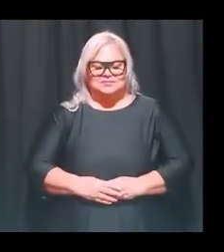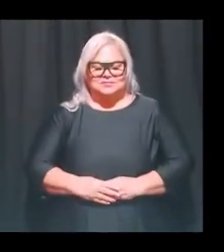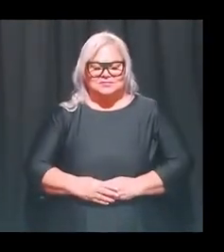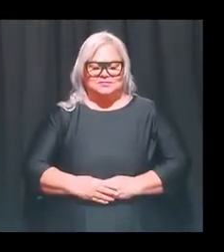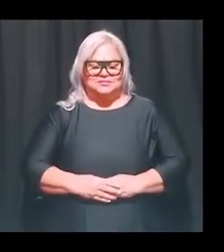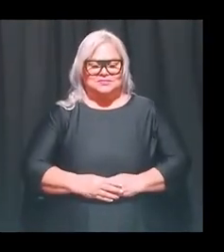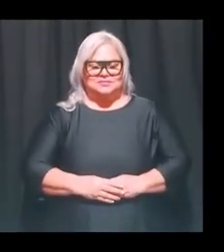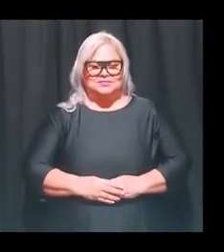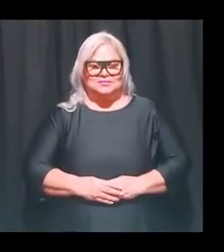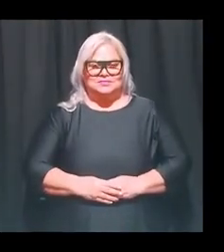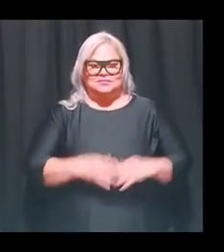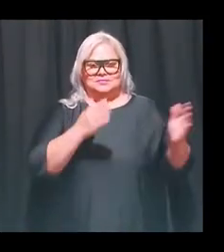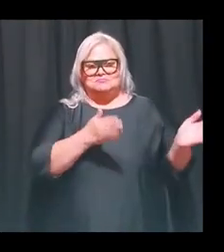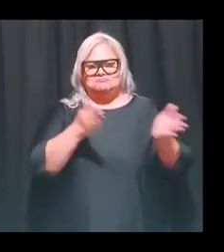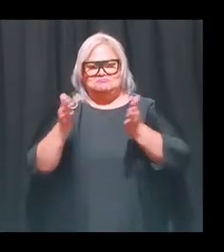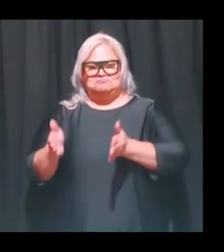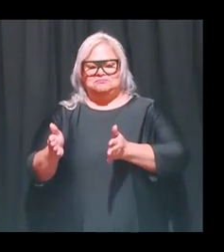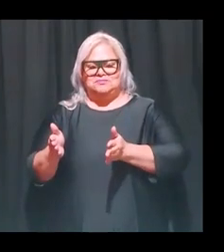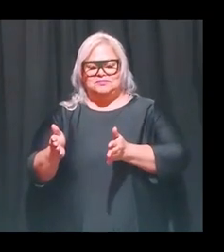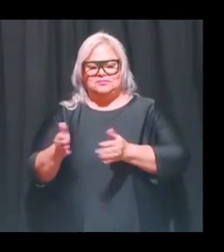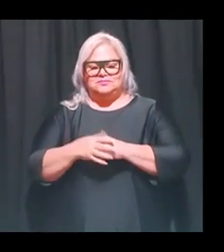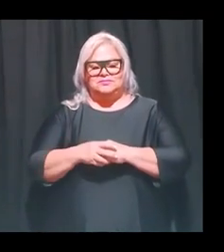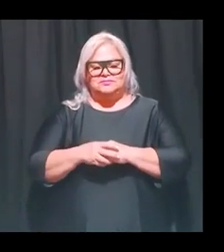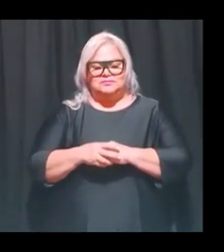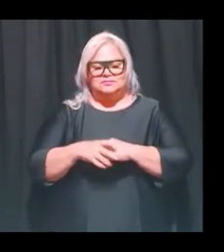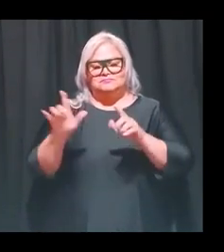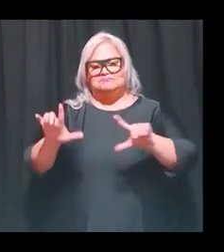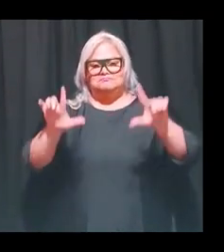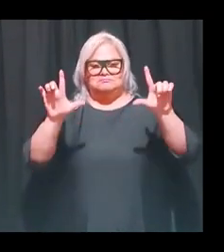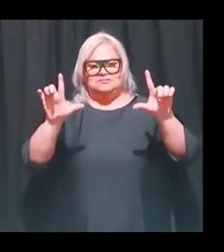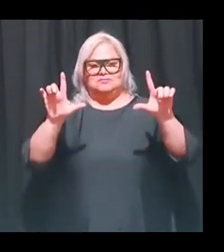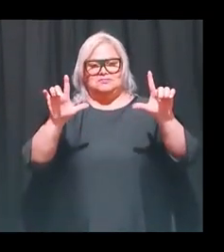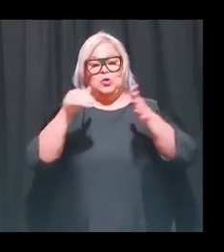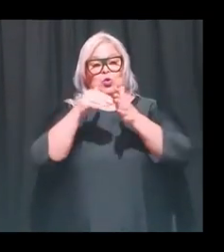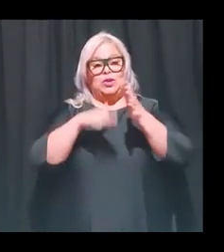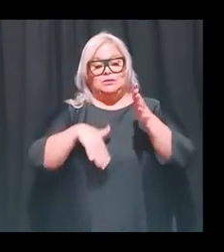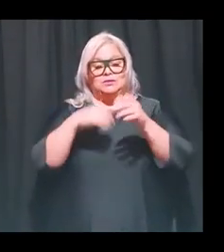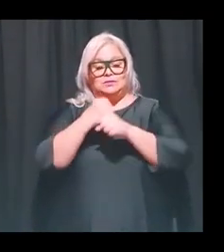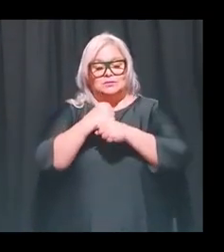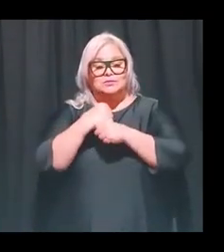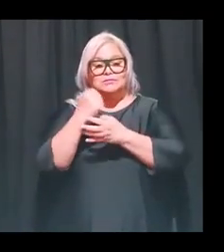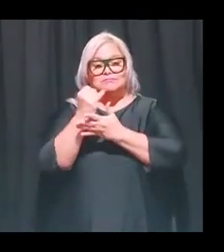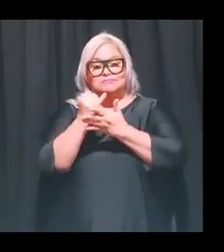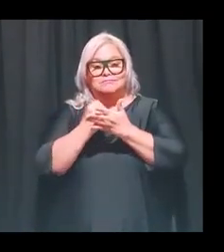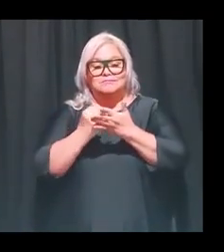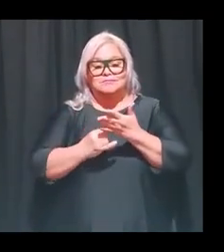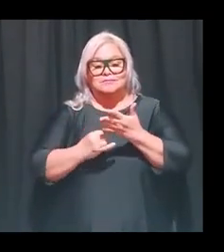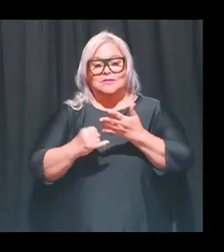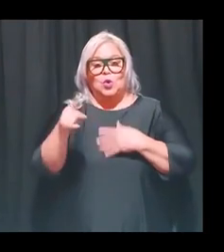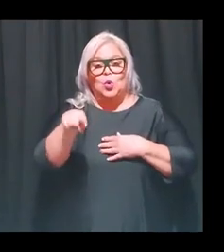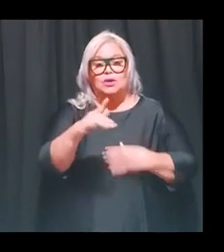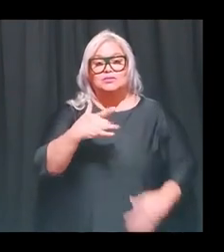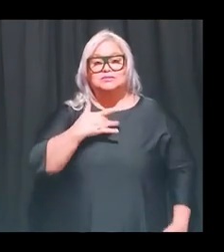La próxima sección era pues los estudiantes tenían que dibujar lo que para ellos se